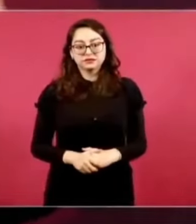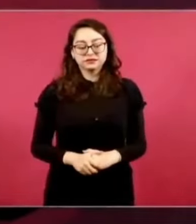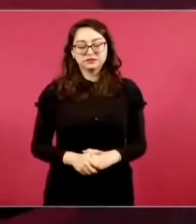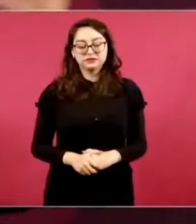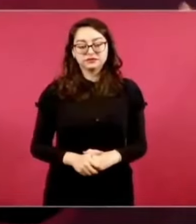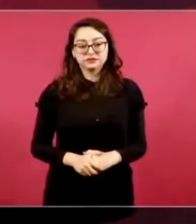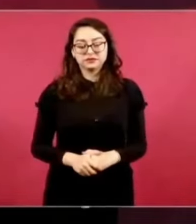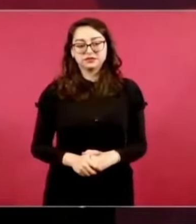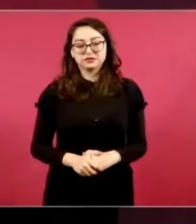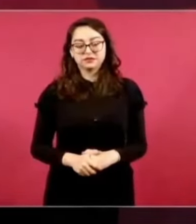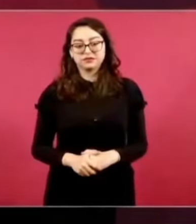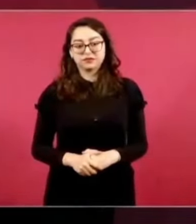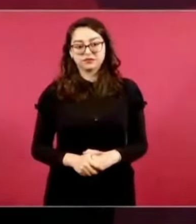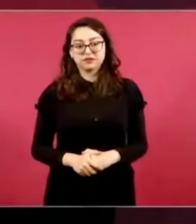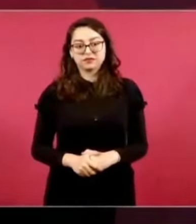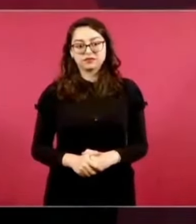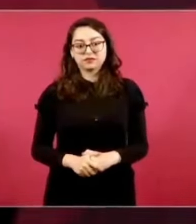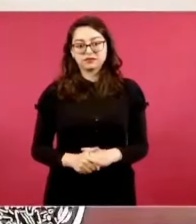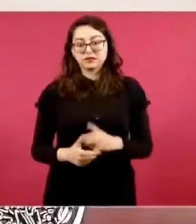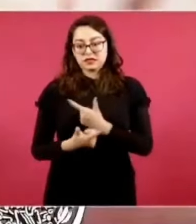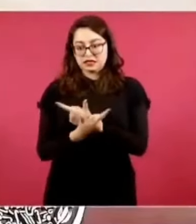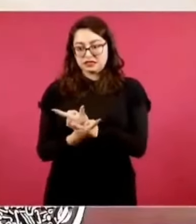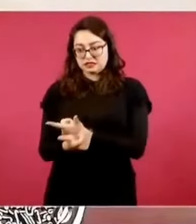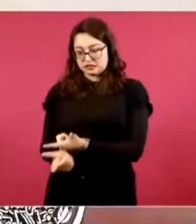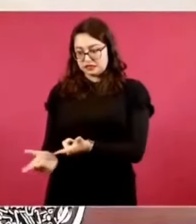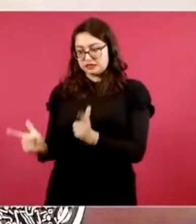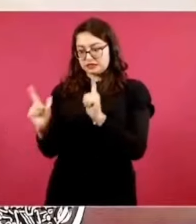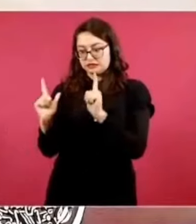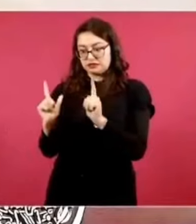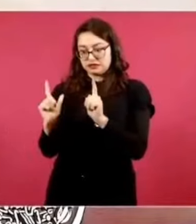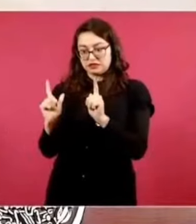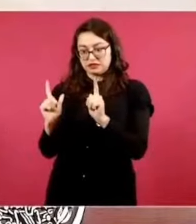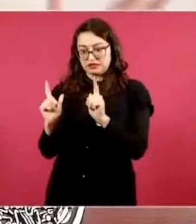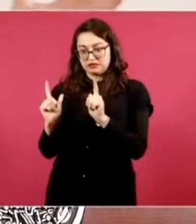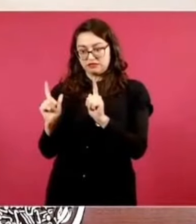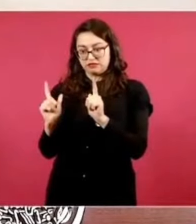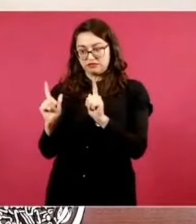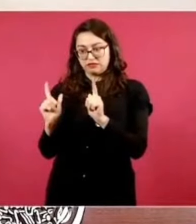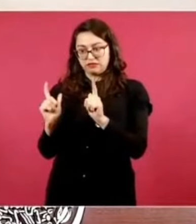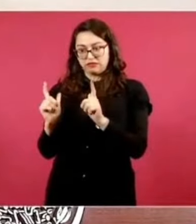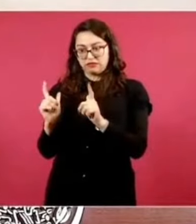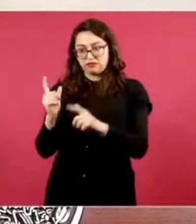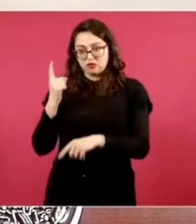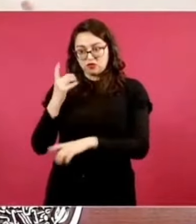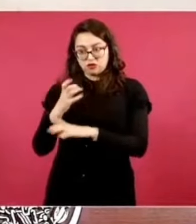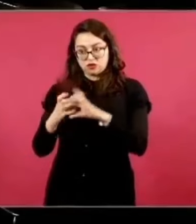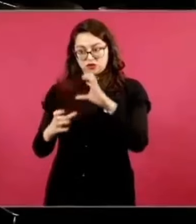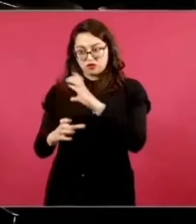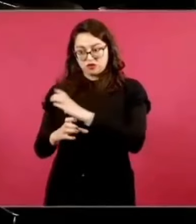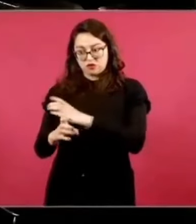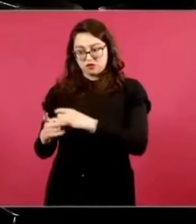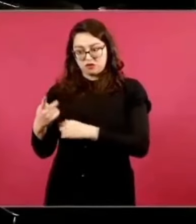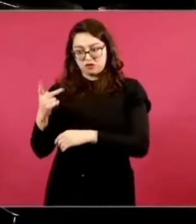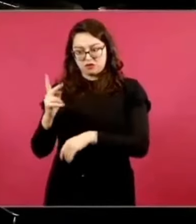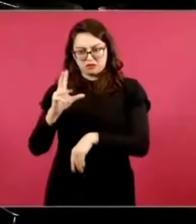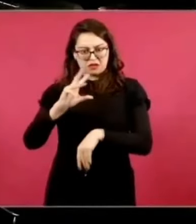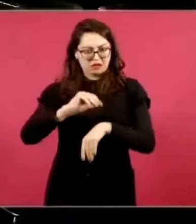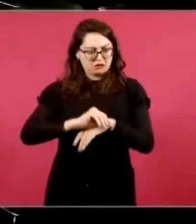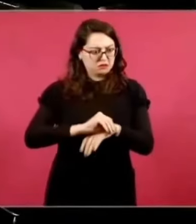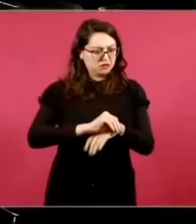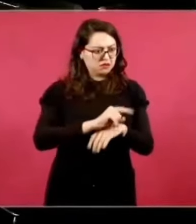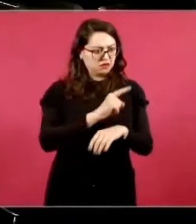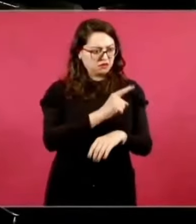Sí, libres, pero ¿cómo se le va a dar ese ejemplo a los jóvenes?